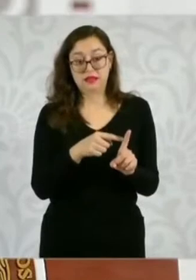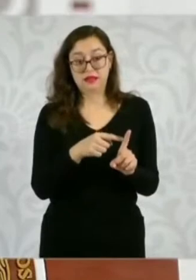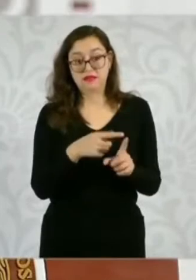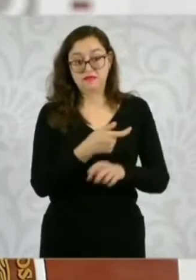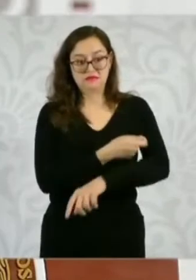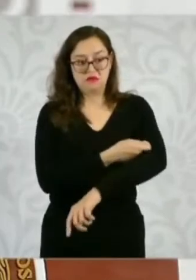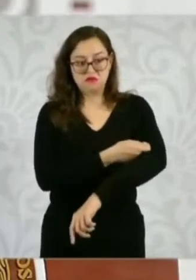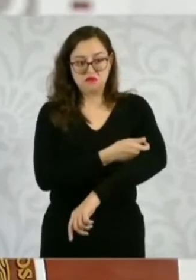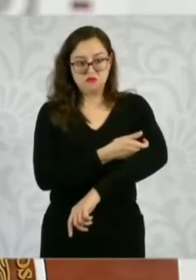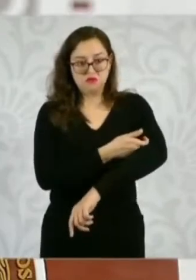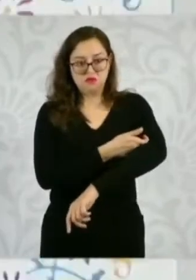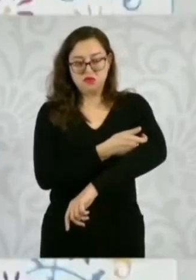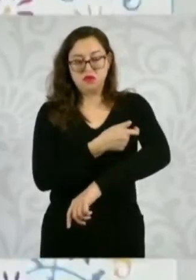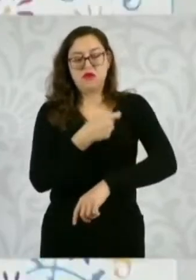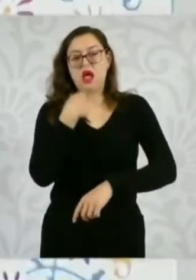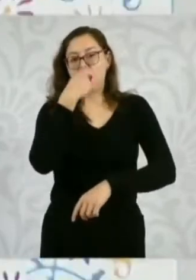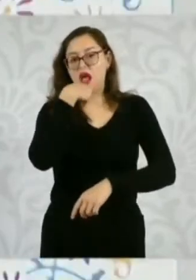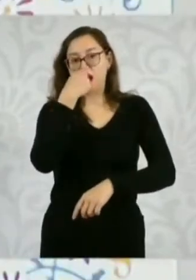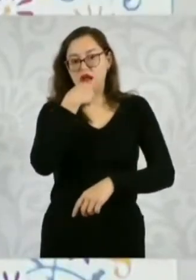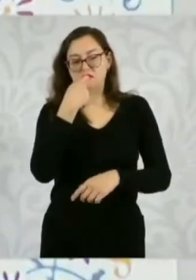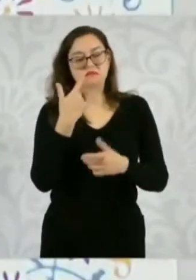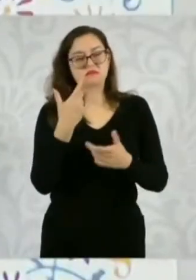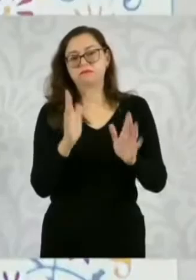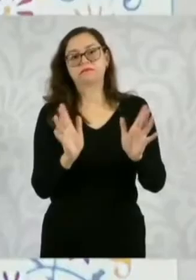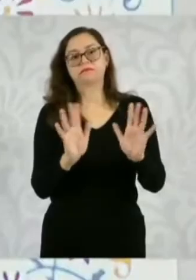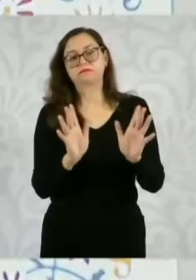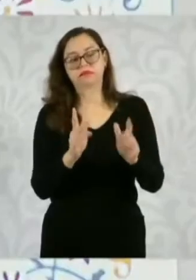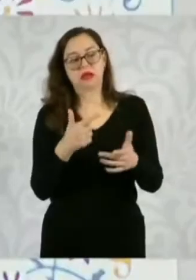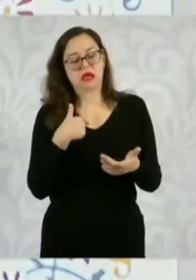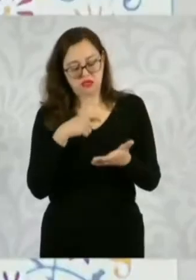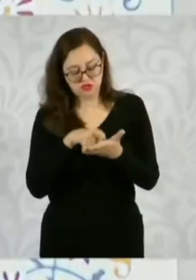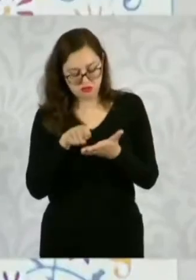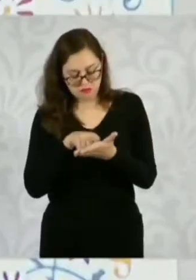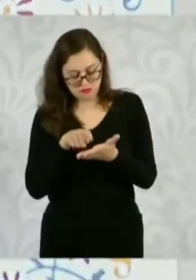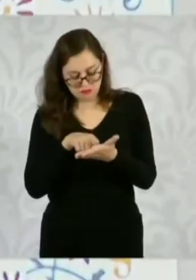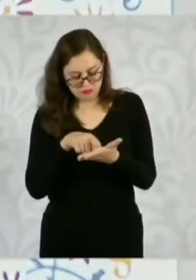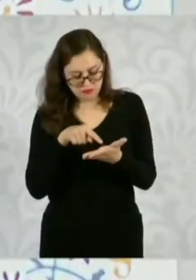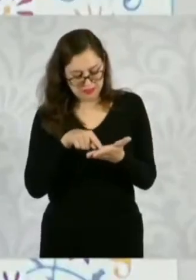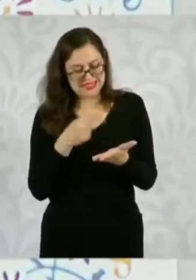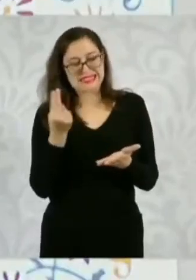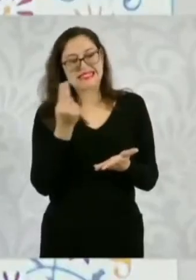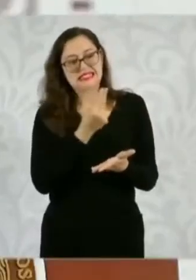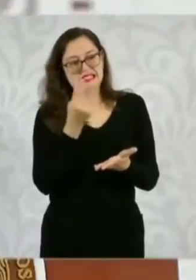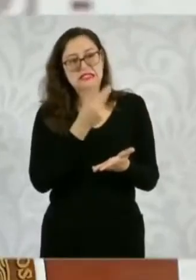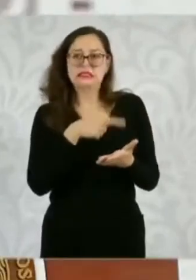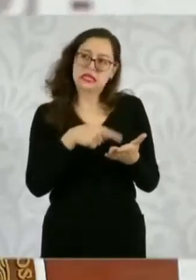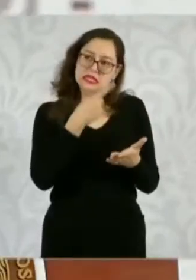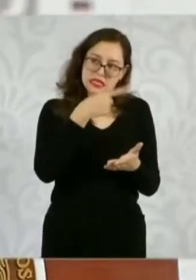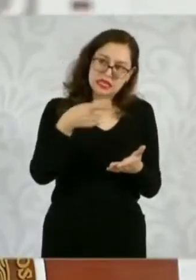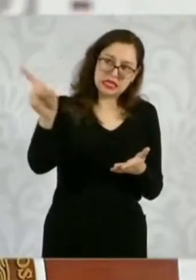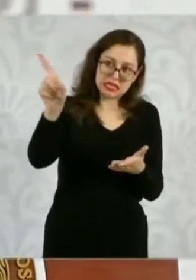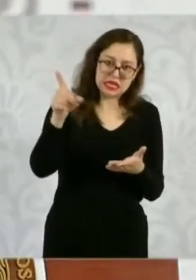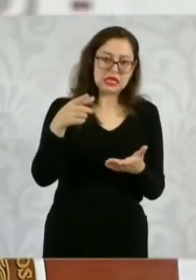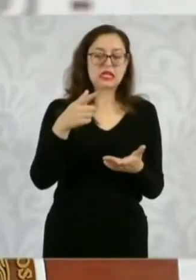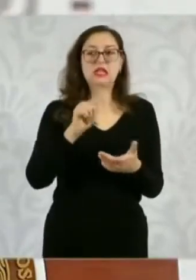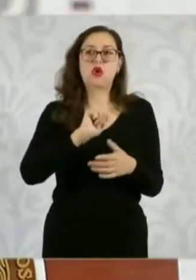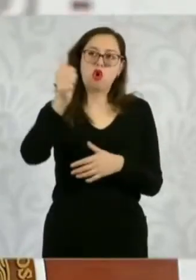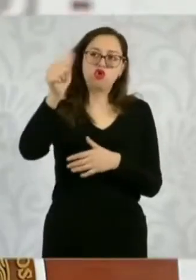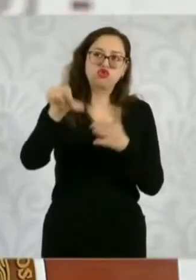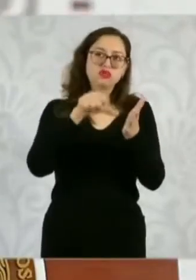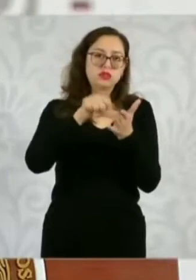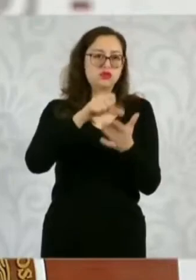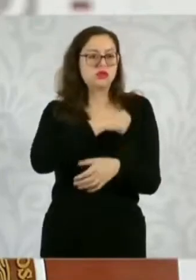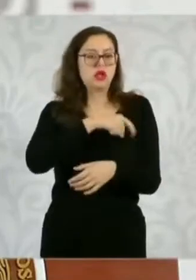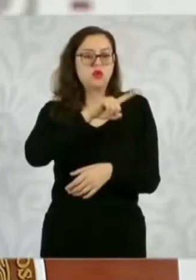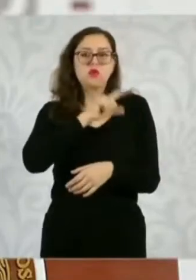laboratorio. Entonces, está el médico o la enfermera, pero te dicen, ve a hacerte este análisis de laboratorio al otro centro de